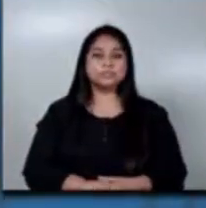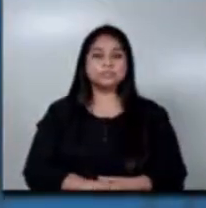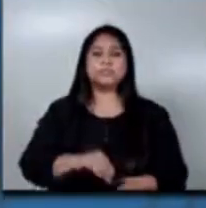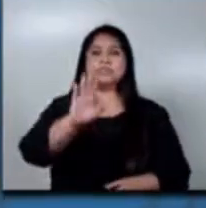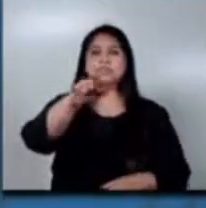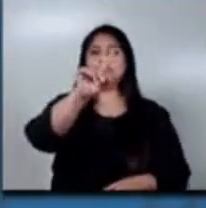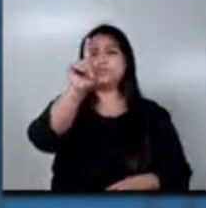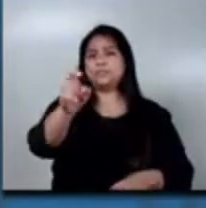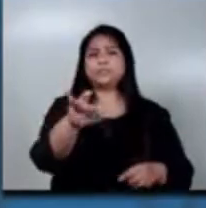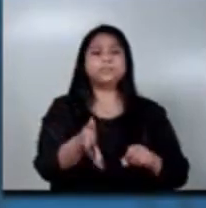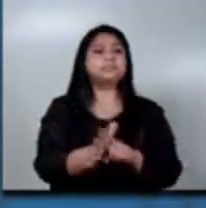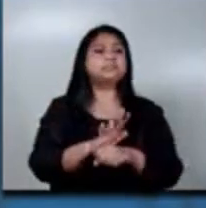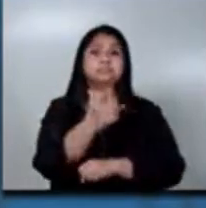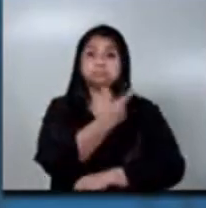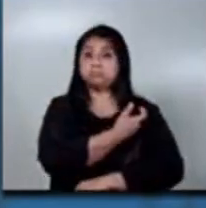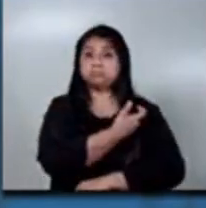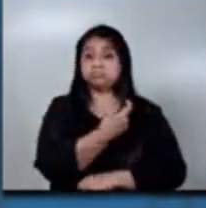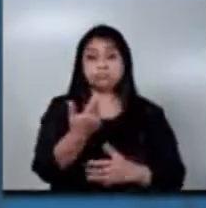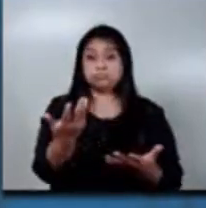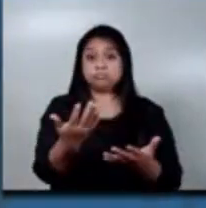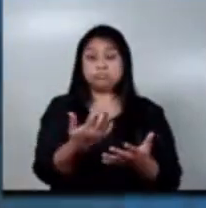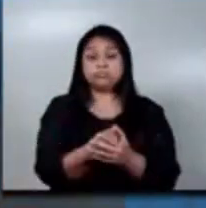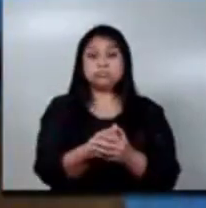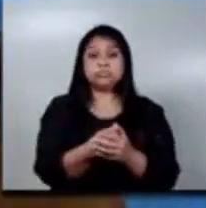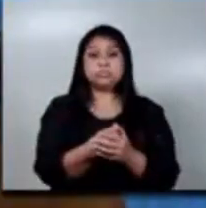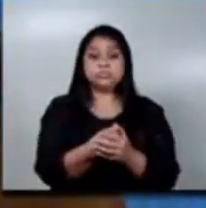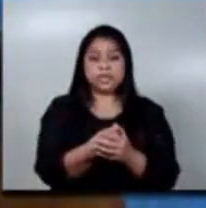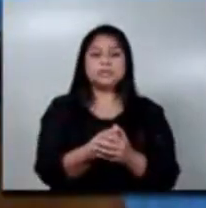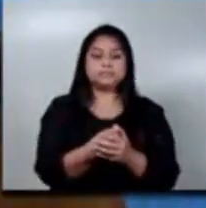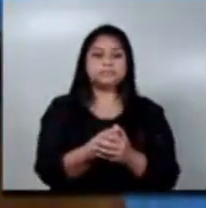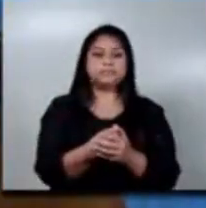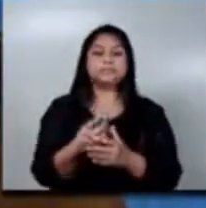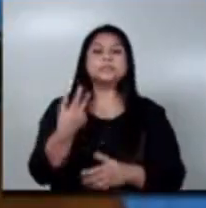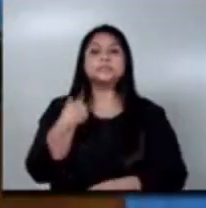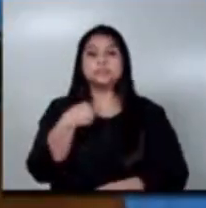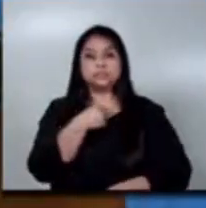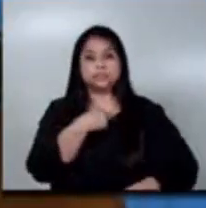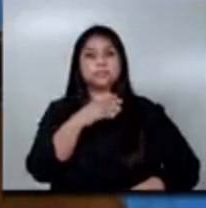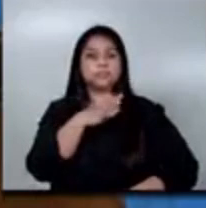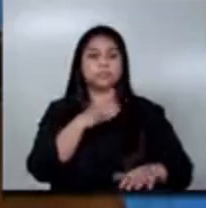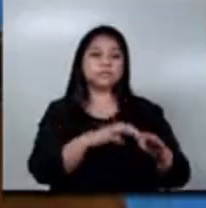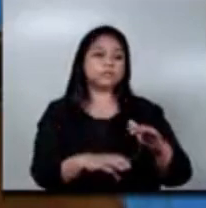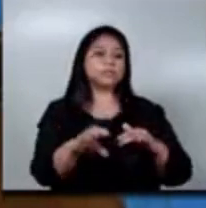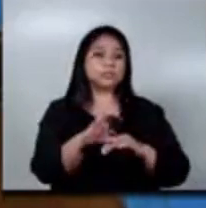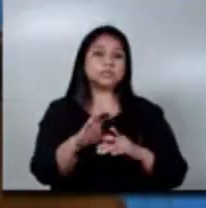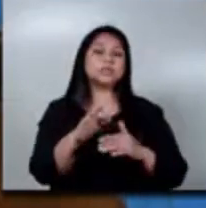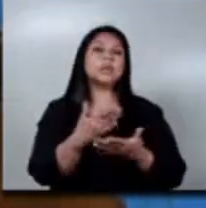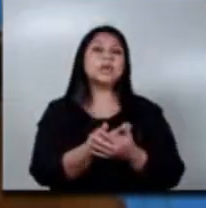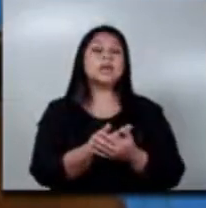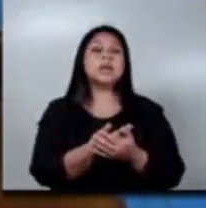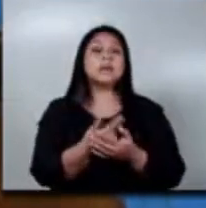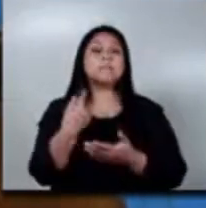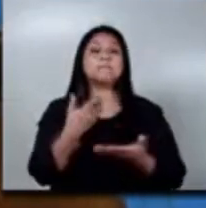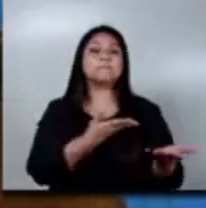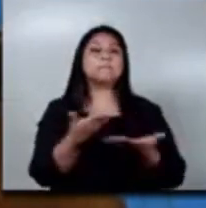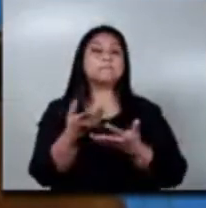le cuento que nosotros coordinamos junto con el programa, con el Consejo Nacional de Atención a las Personas con Discapacidad.